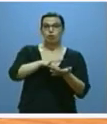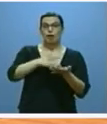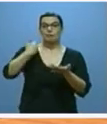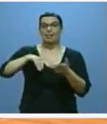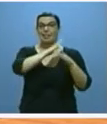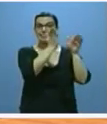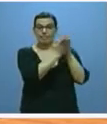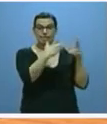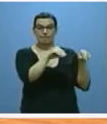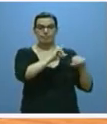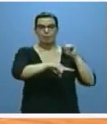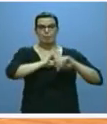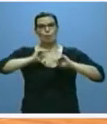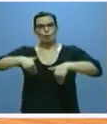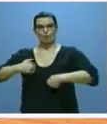excedencia.